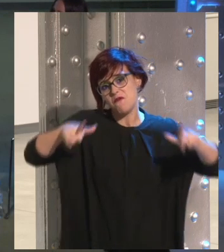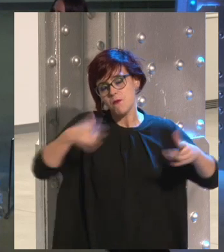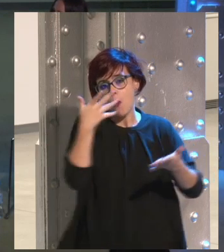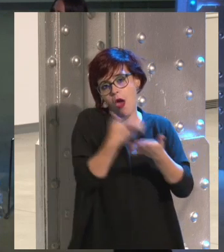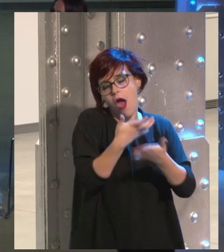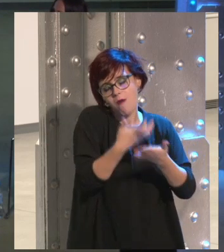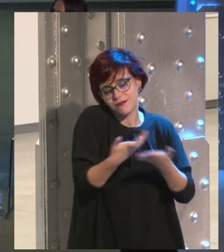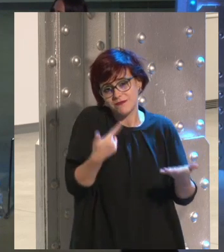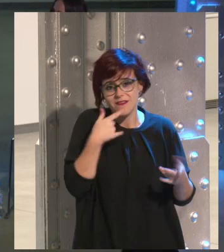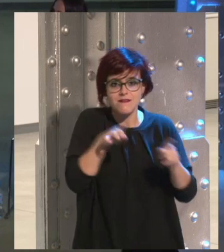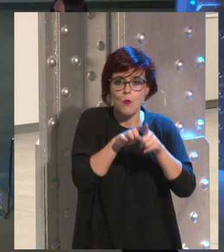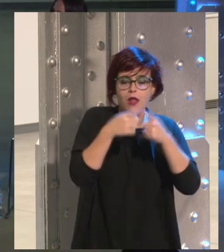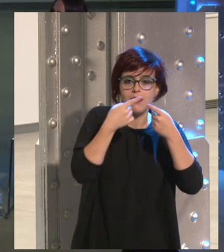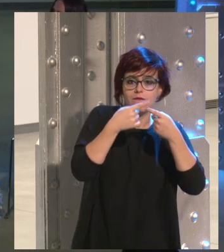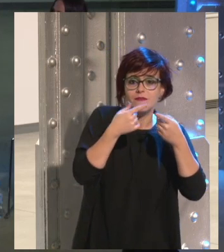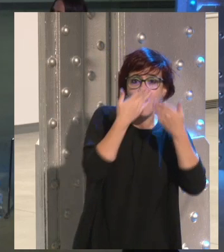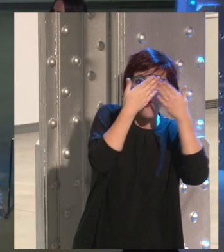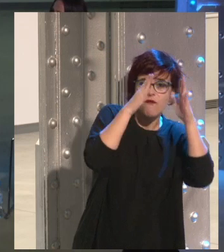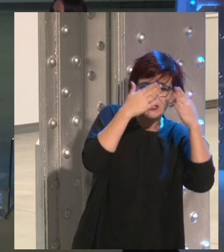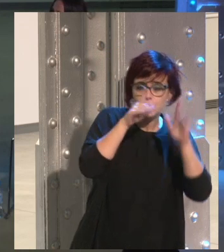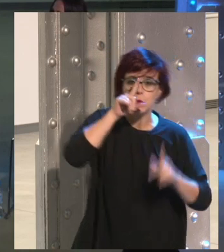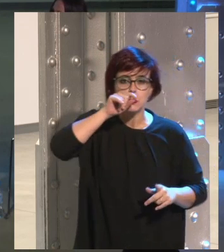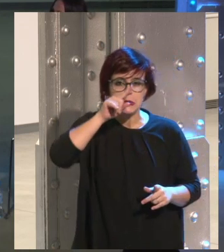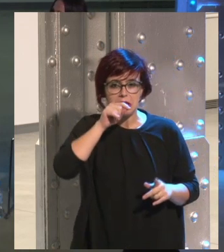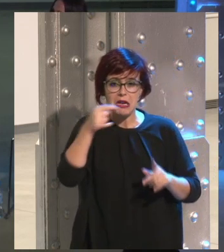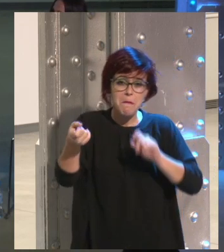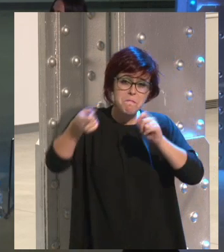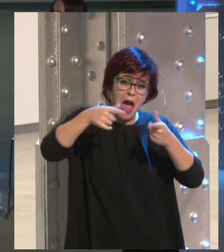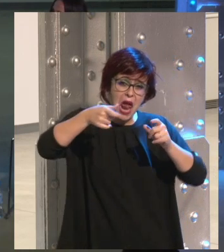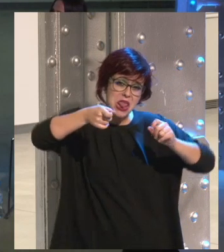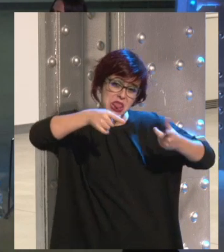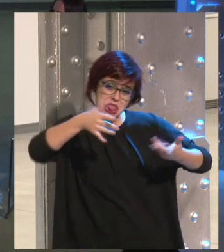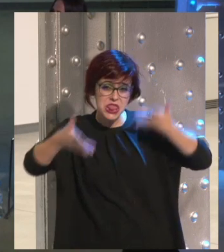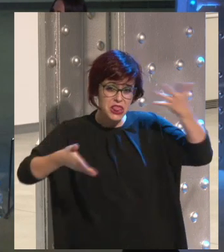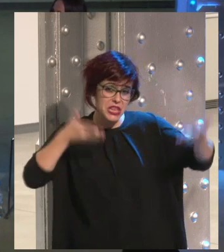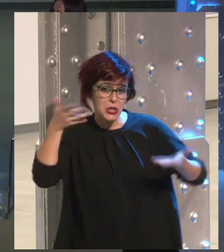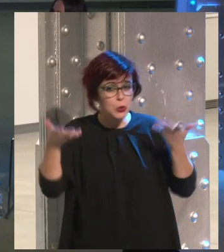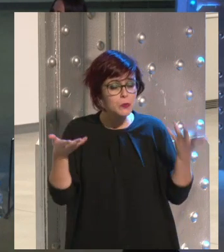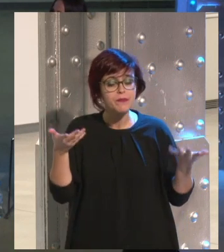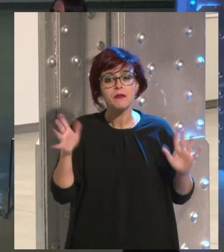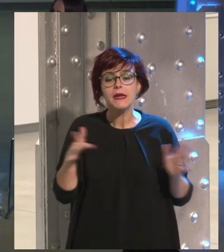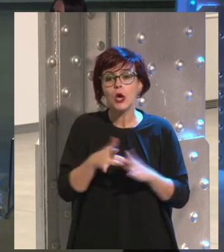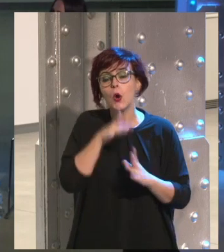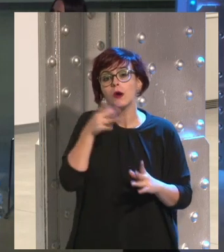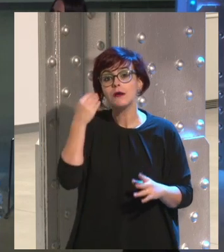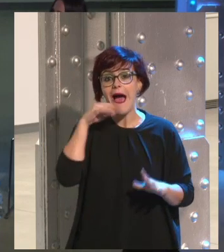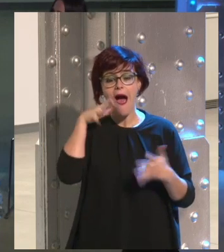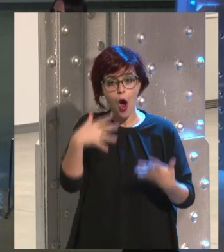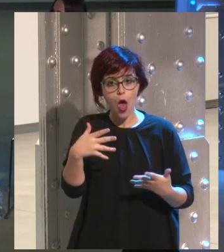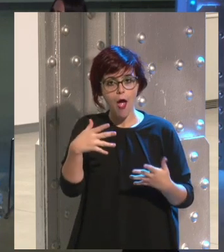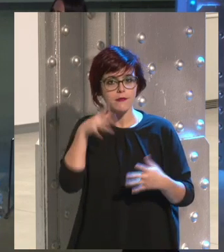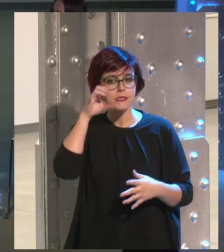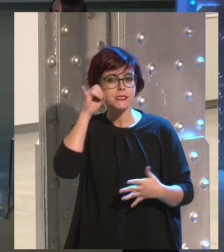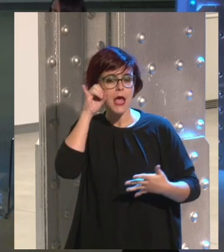debajo de otras como son Facebook o como es Twitter, está un poco ahí en ese ámbito. ¿En qué ranking podríamos decir que ahora mismo está